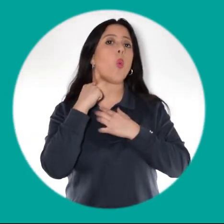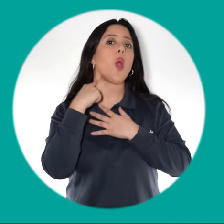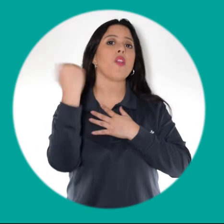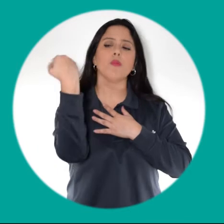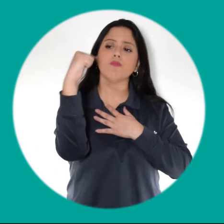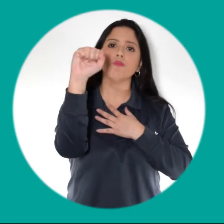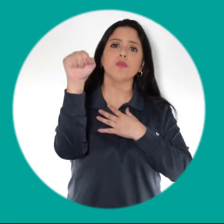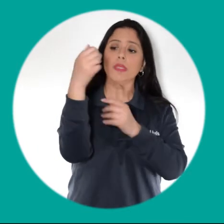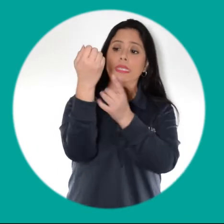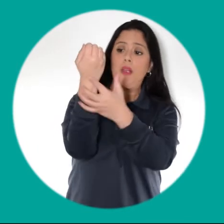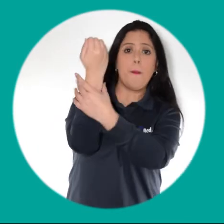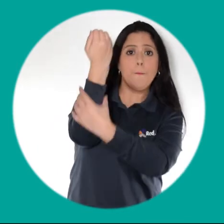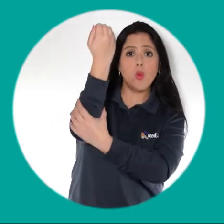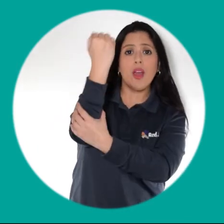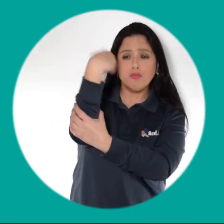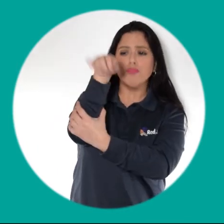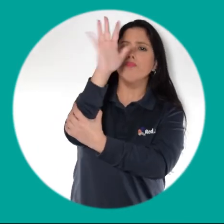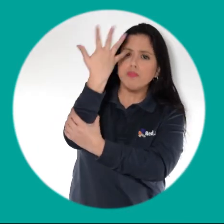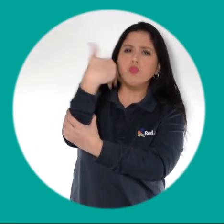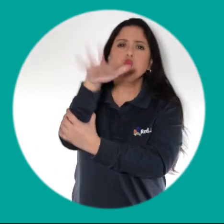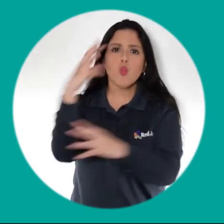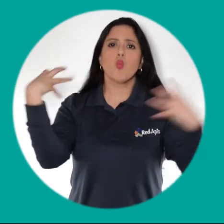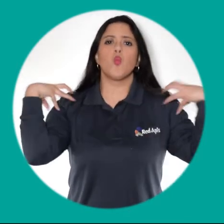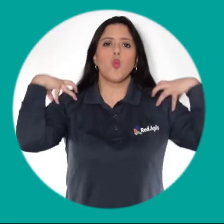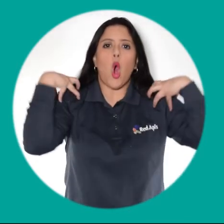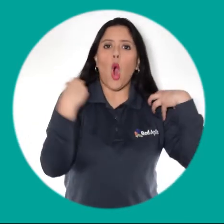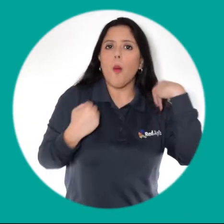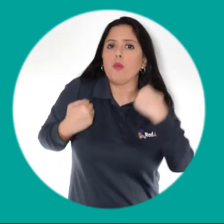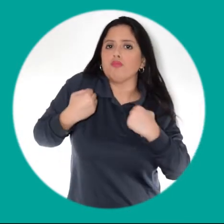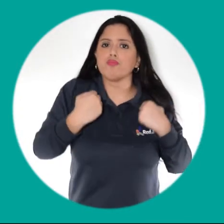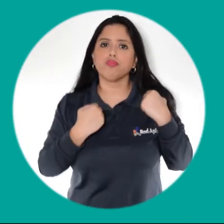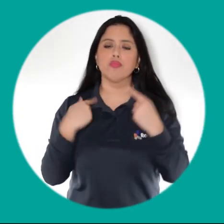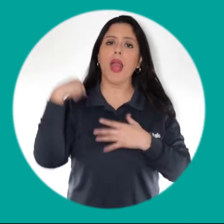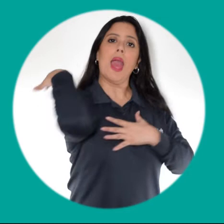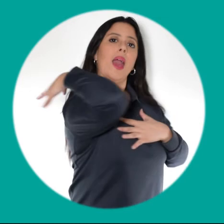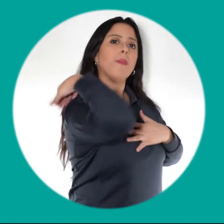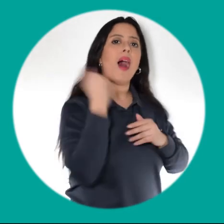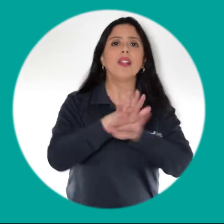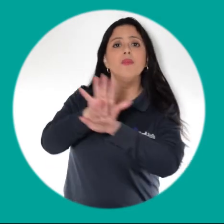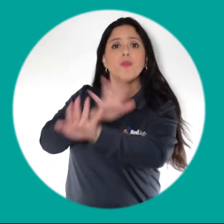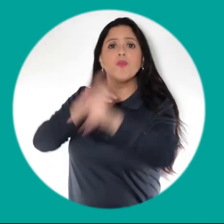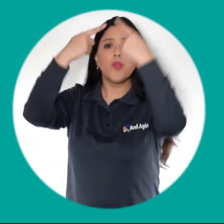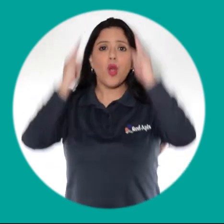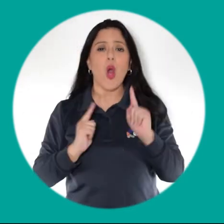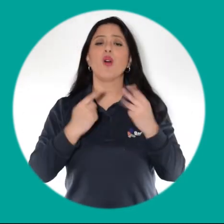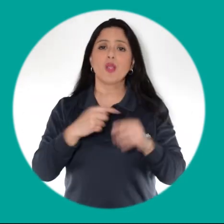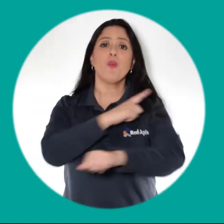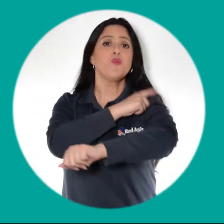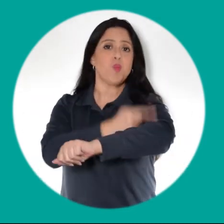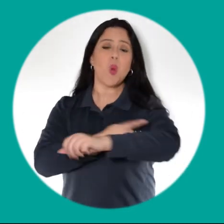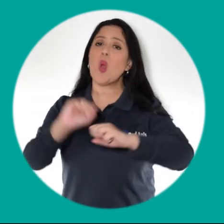cuello, muñecas, hombros y espalda. Esto permitirá prevenir lesiones